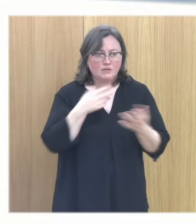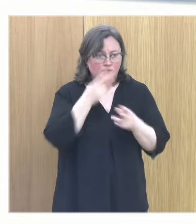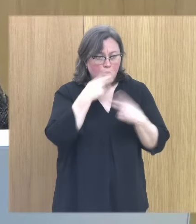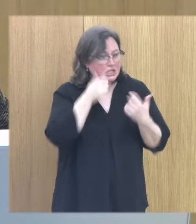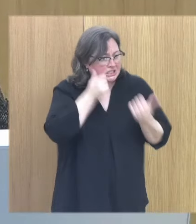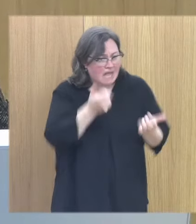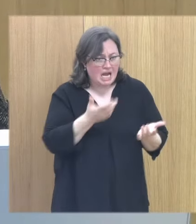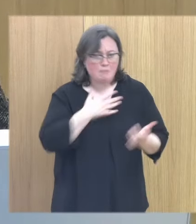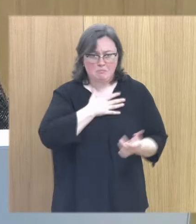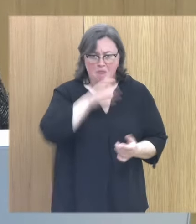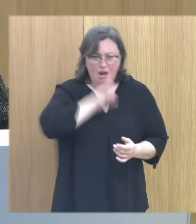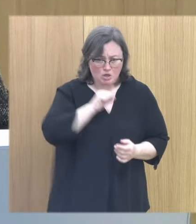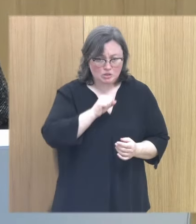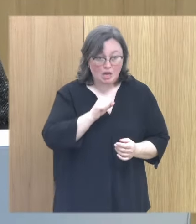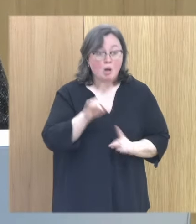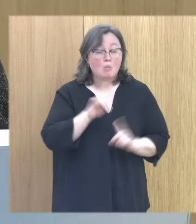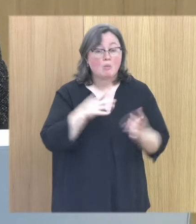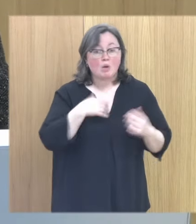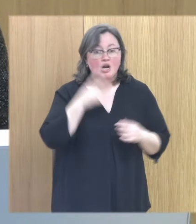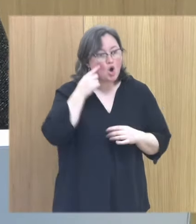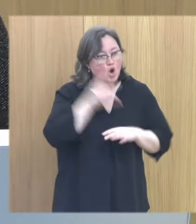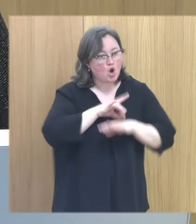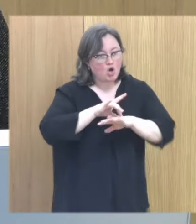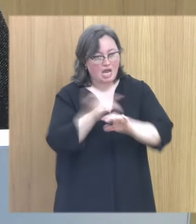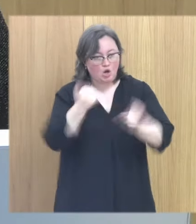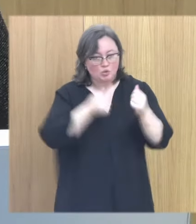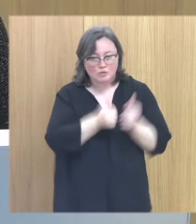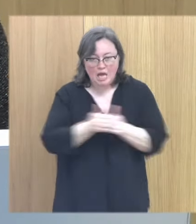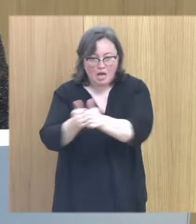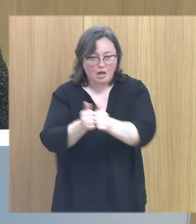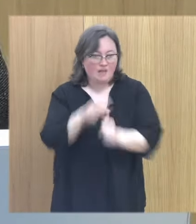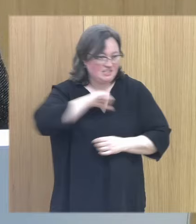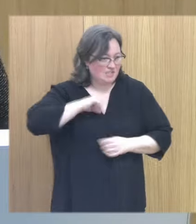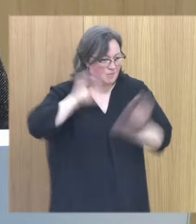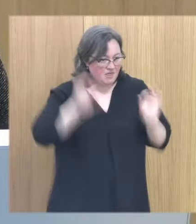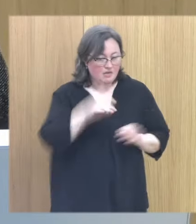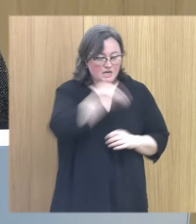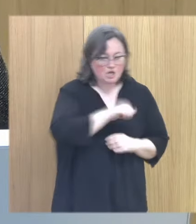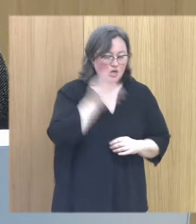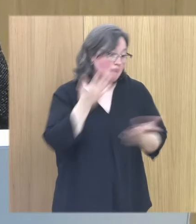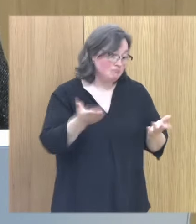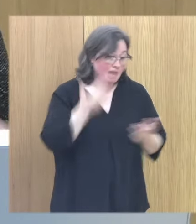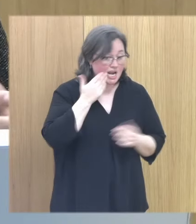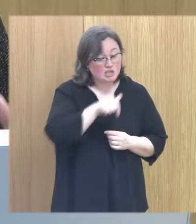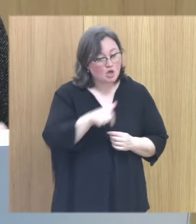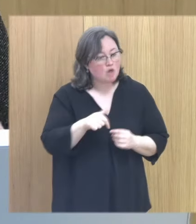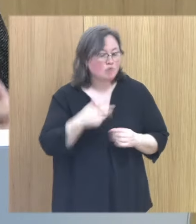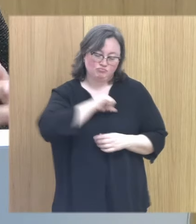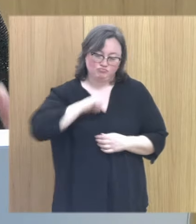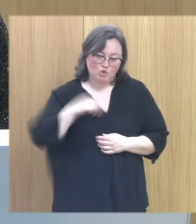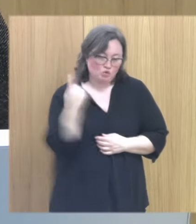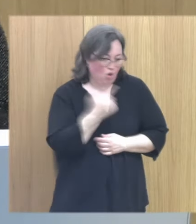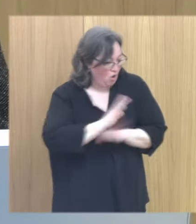sana y maravillosa lo único que hay que reconducirla a un contexto de intimidad y hay que decirle al niño o a la niña cariño esto se hace a